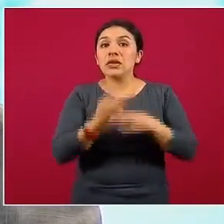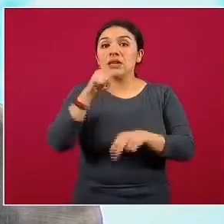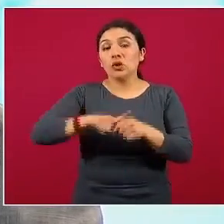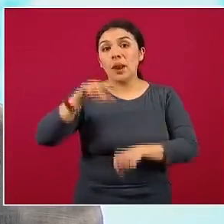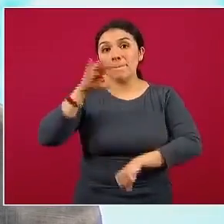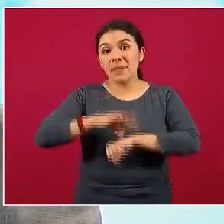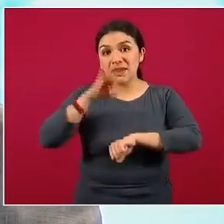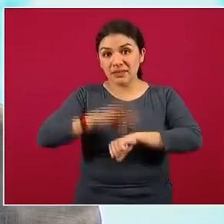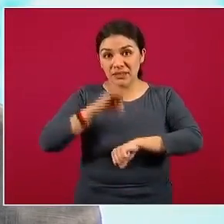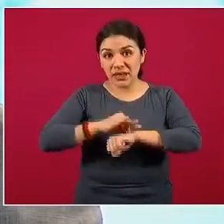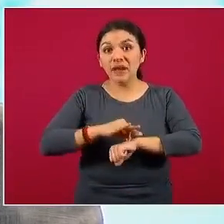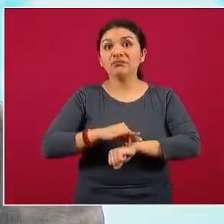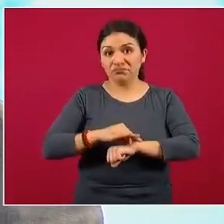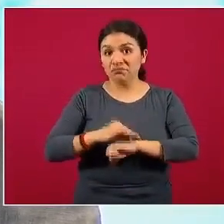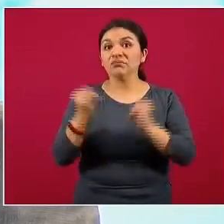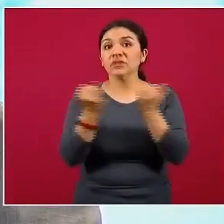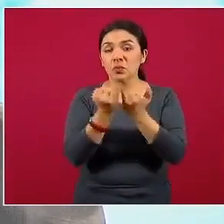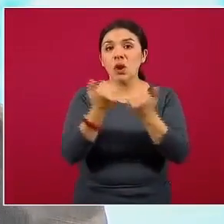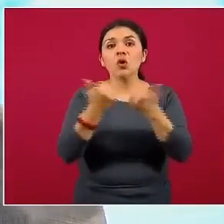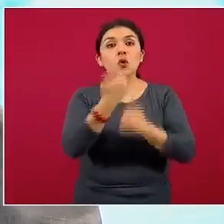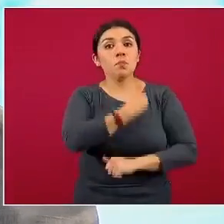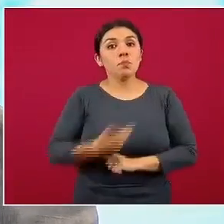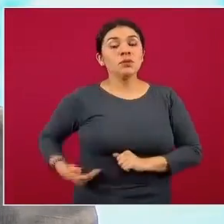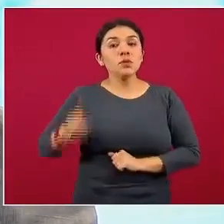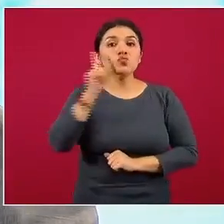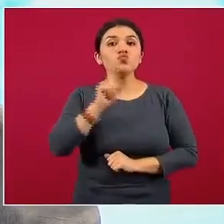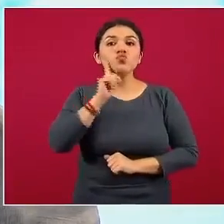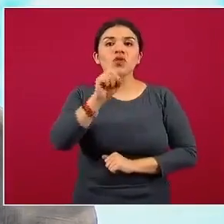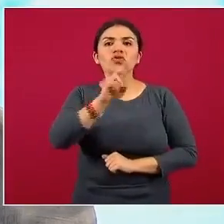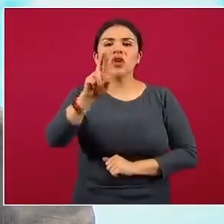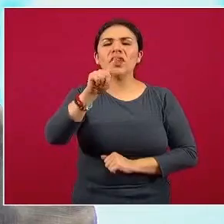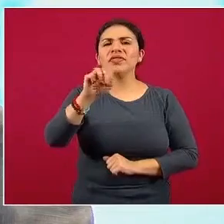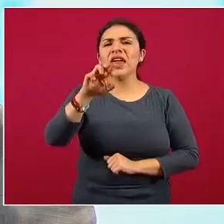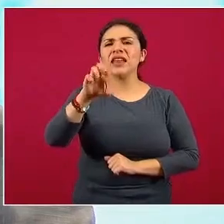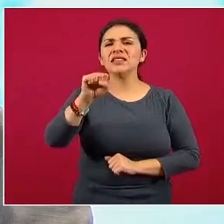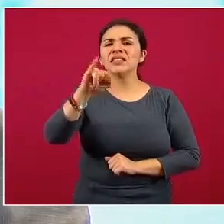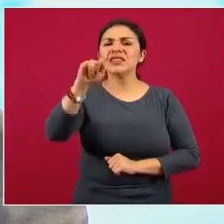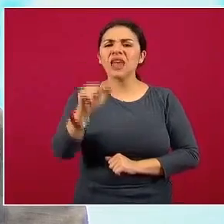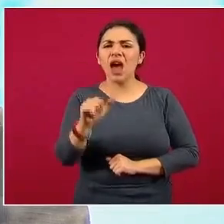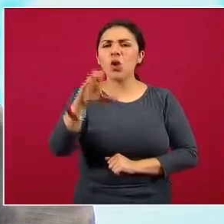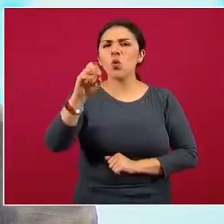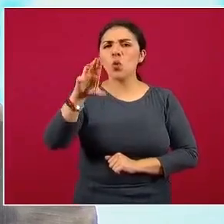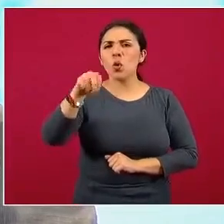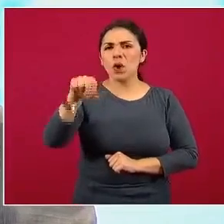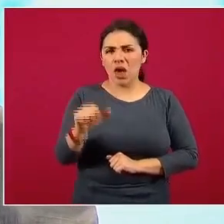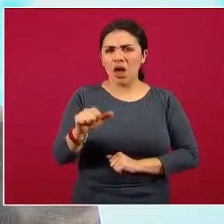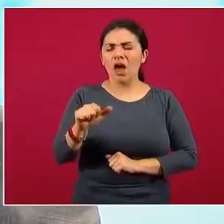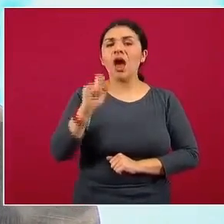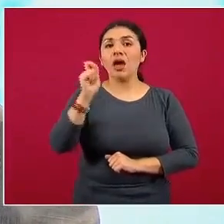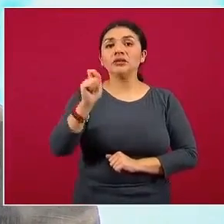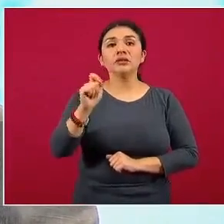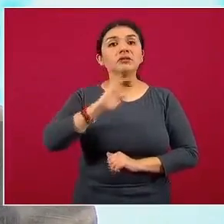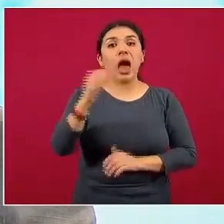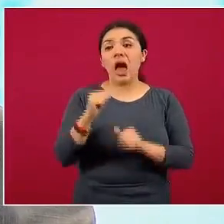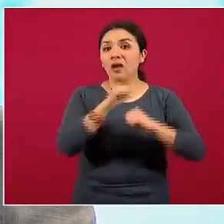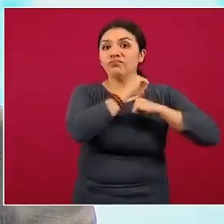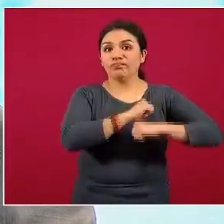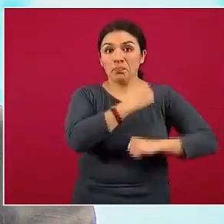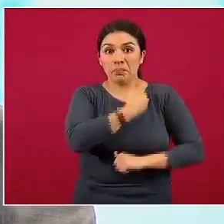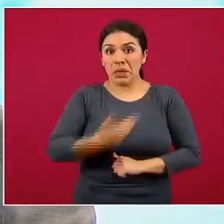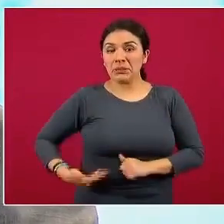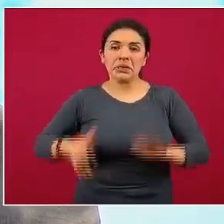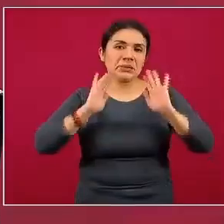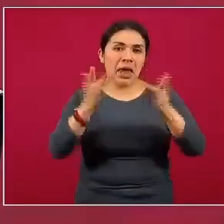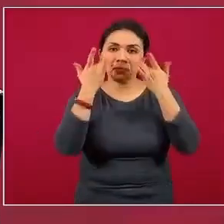Medicina, en su momento la presidenta, la doctora Teresita Corona, quien acaba de concluir su encargo como